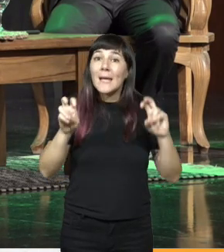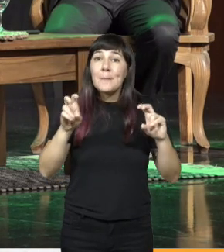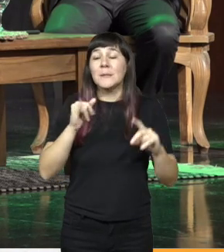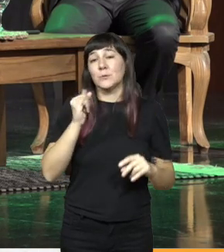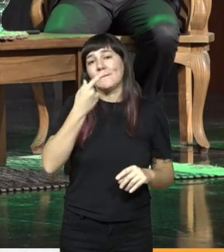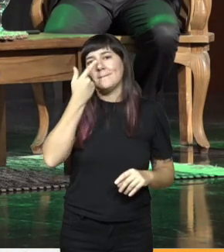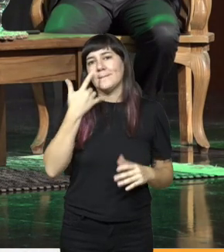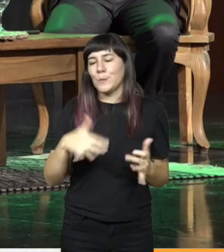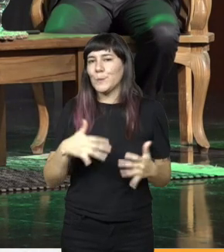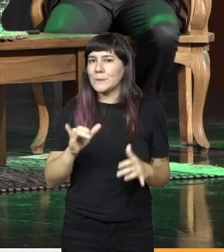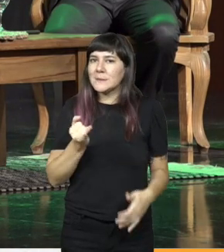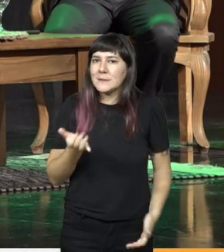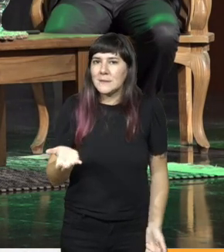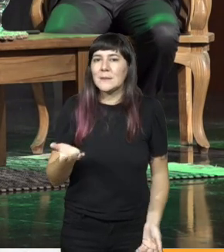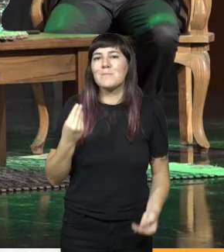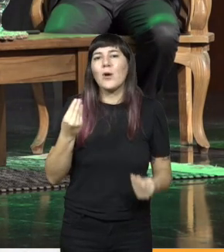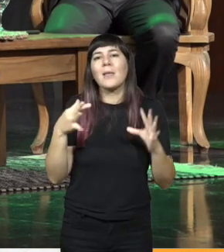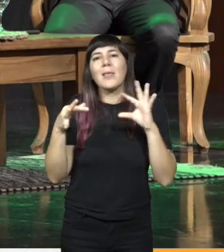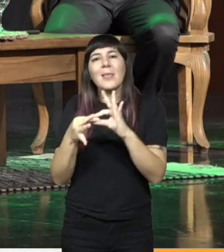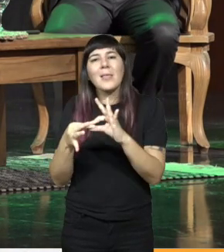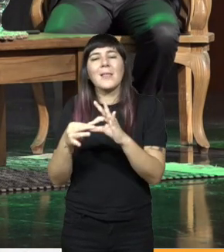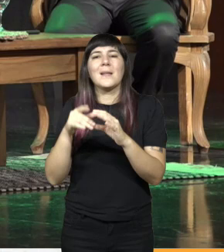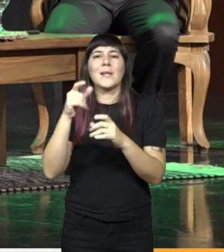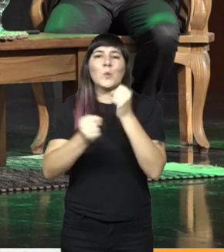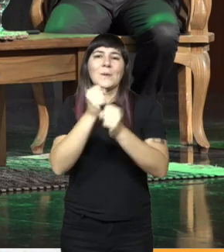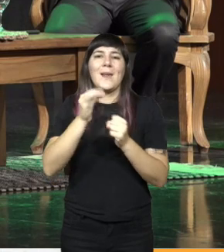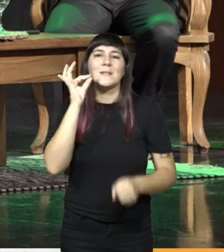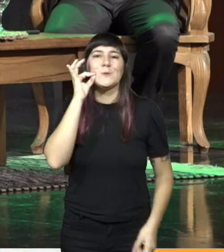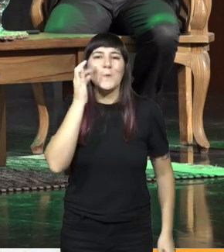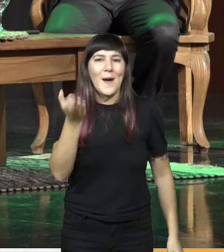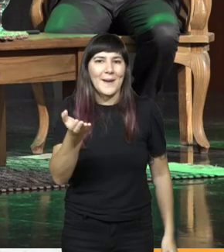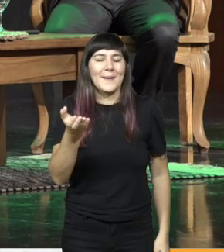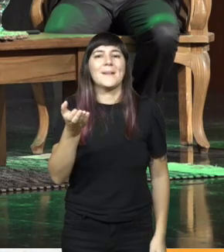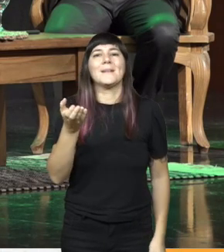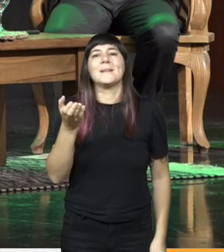nos importa porque va de la mano con la industria de carrera sí